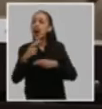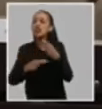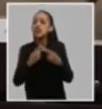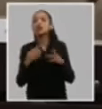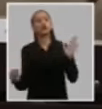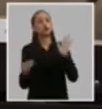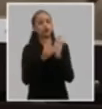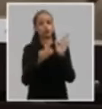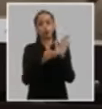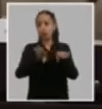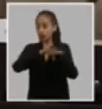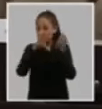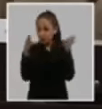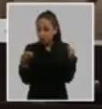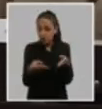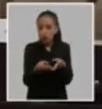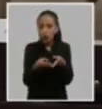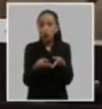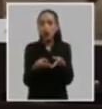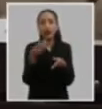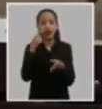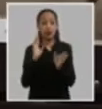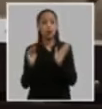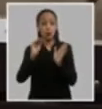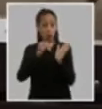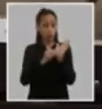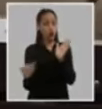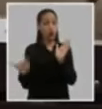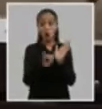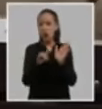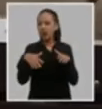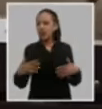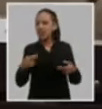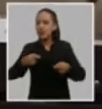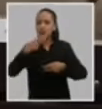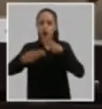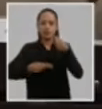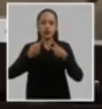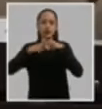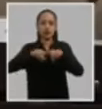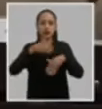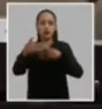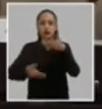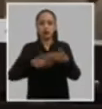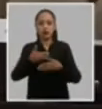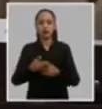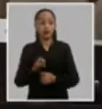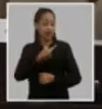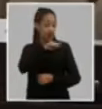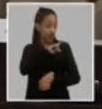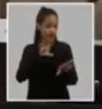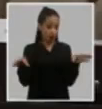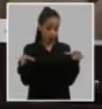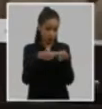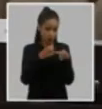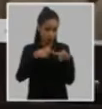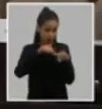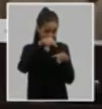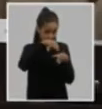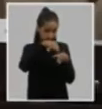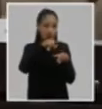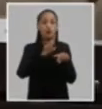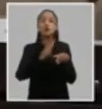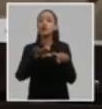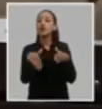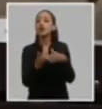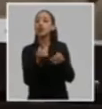proyectó acciones concretas en función de lo que tenemos que resolver ayer en la comisión los dos días de trabajo se habló mucho